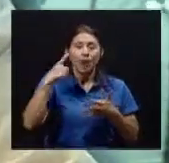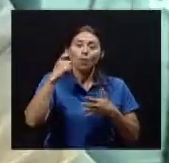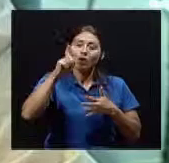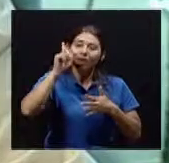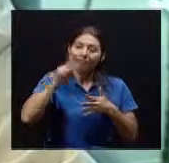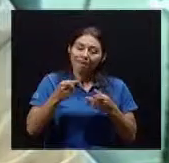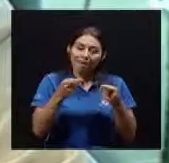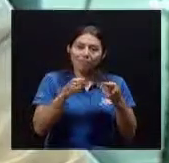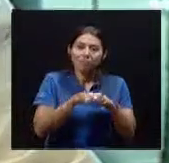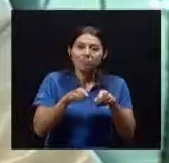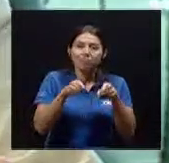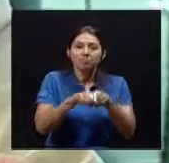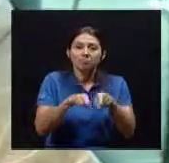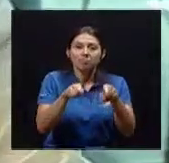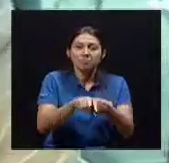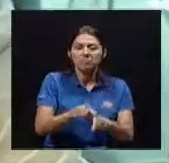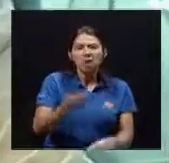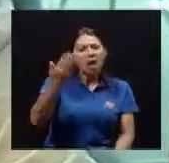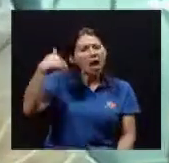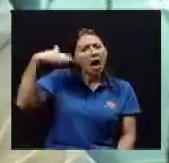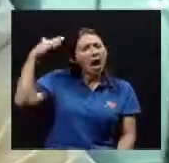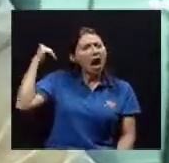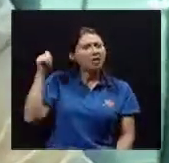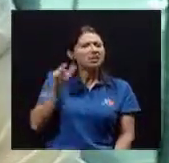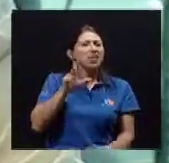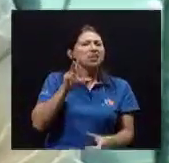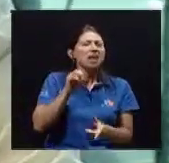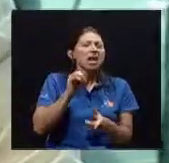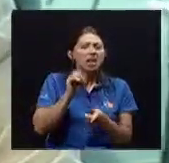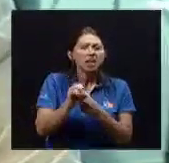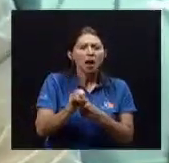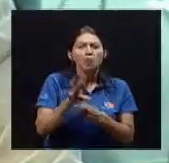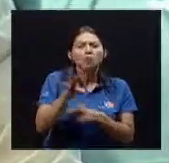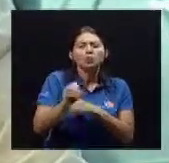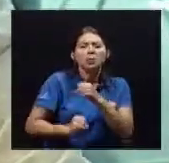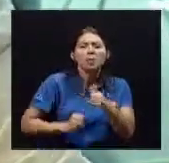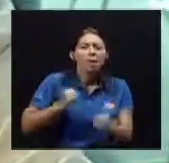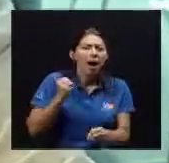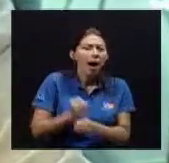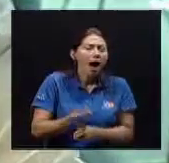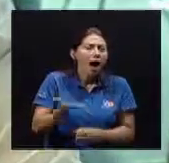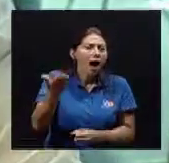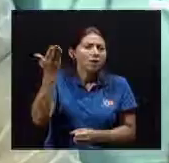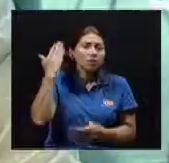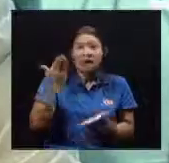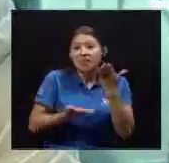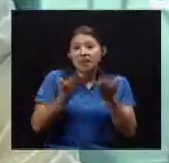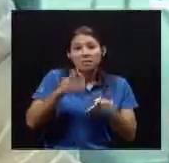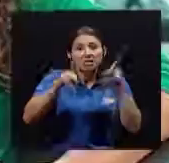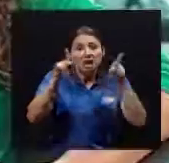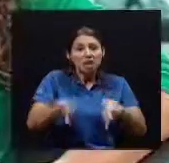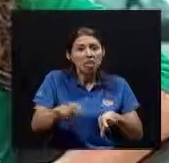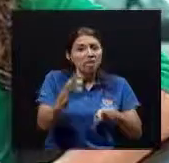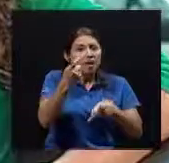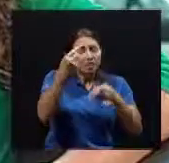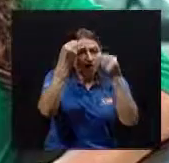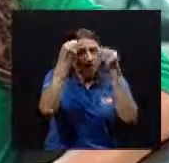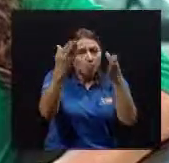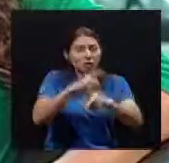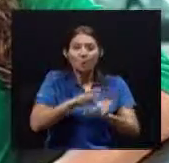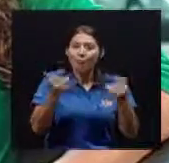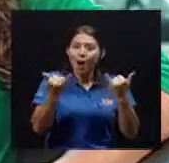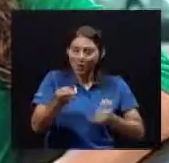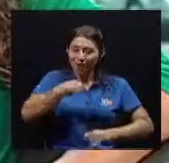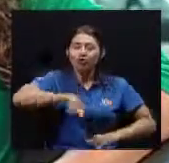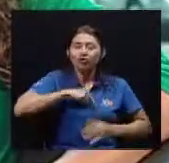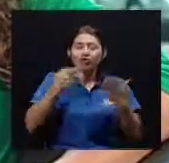Uno con otro Hace Treinta Cuarenta Cincuenta O más años Probablemente Eso no estaba muy claro Hoy lo tenemos